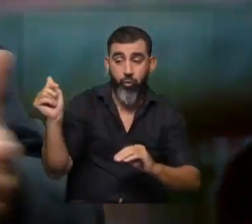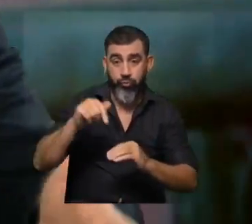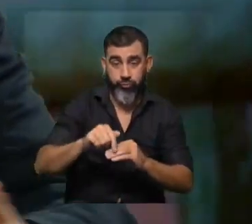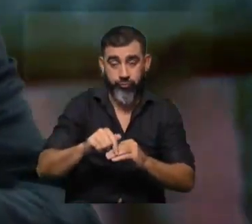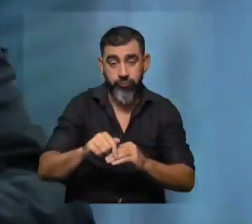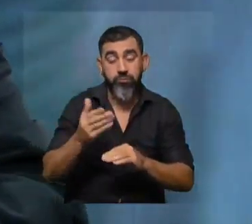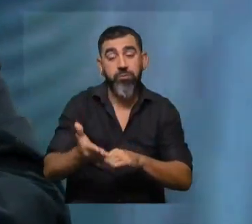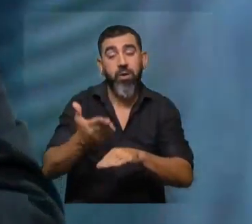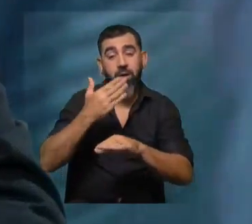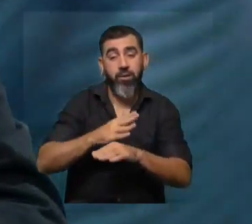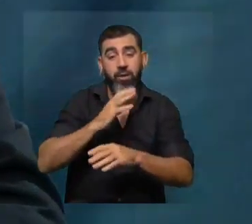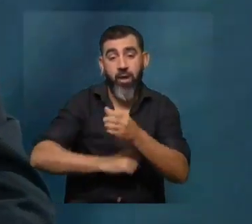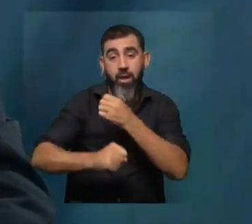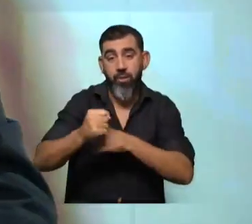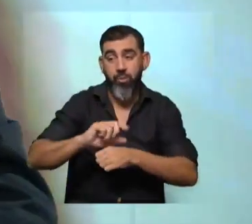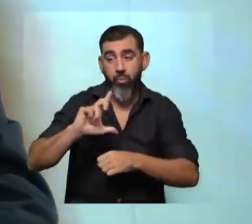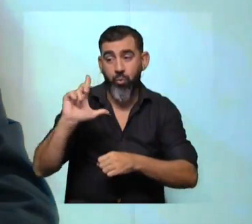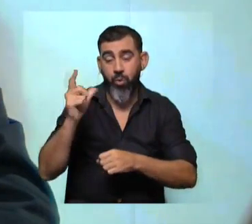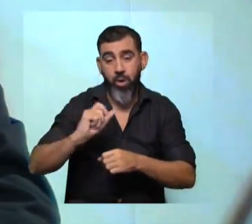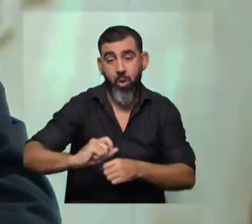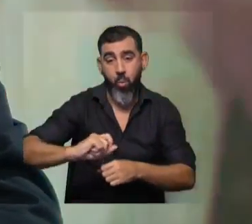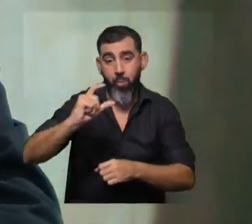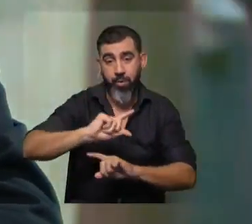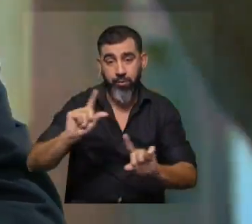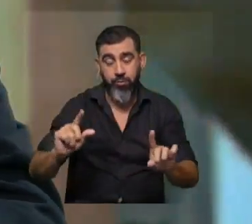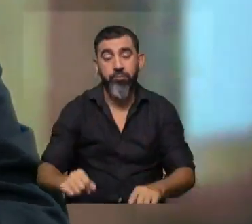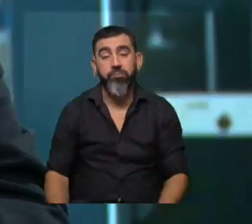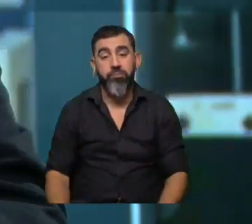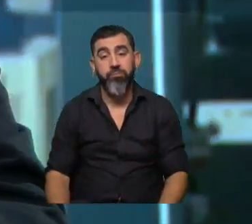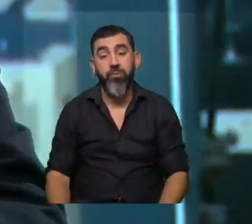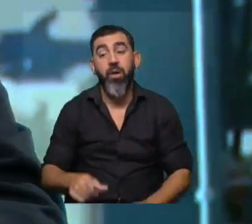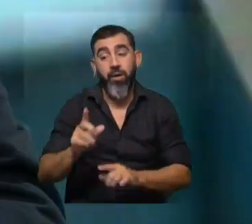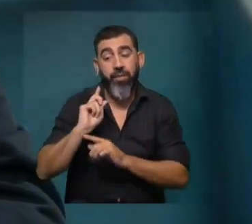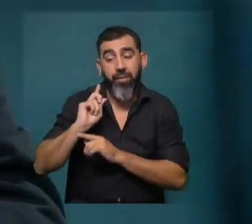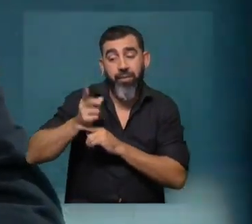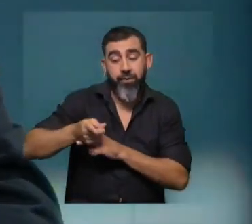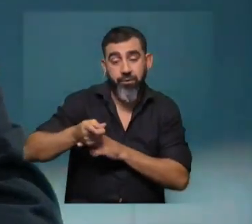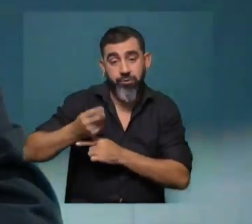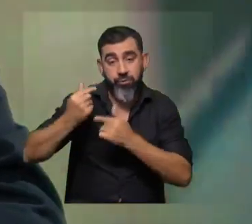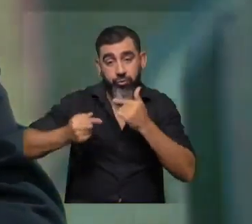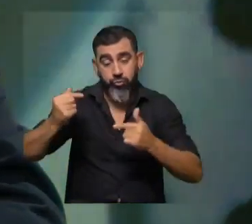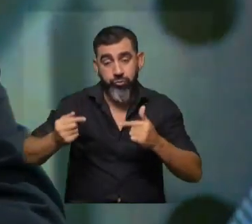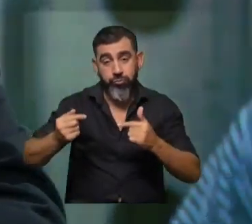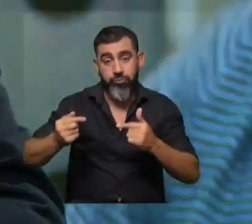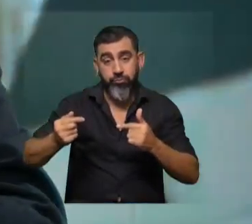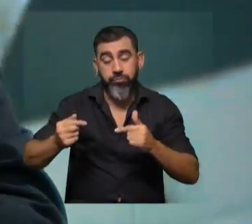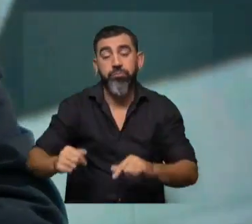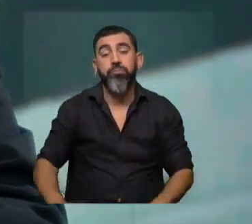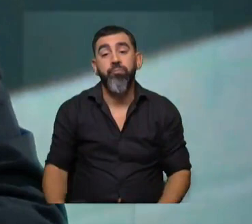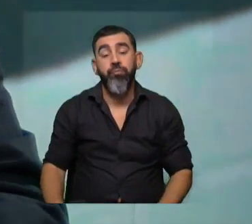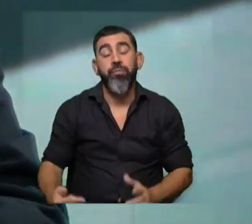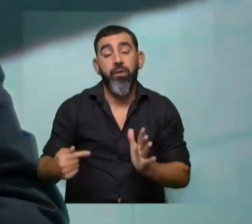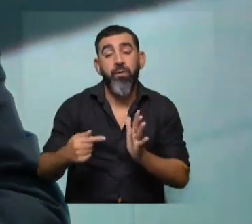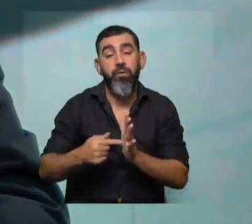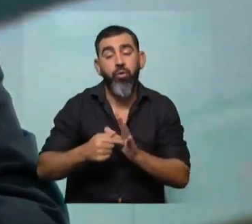pero antes hubo años que no tuvimos ese aumento y ahí tuvimos que tomar decisiones. Y una cosa que el directorio